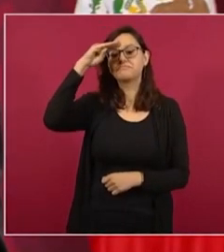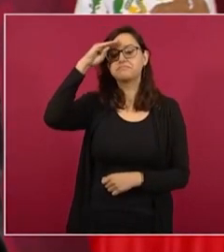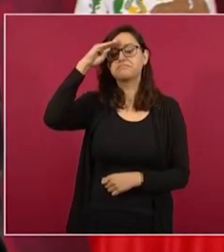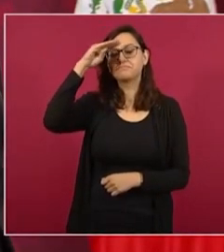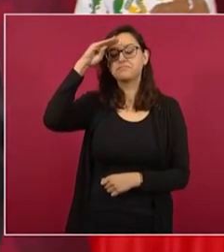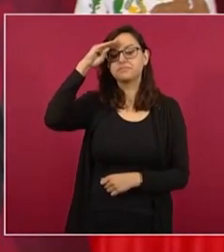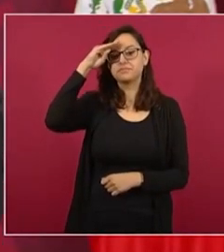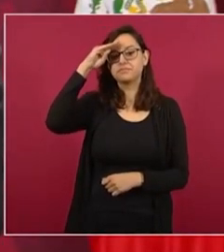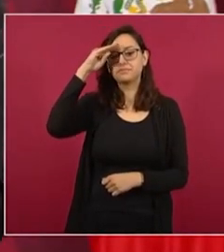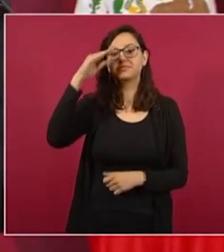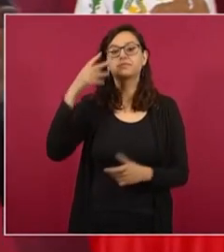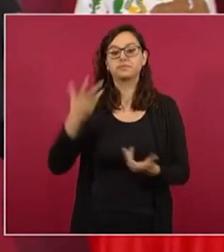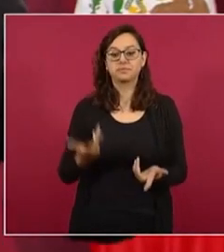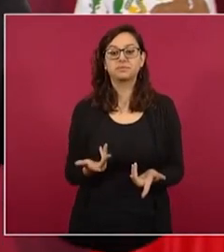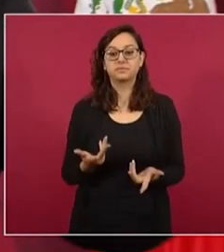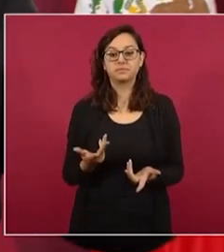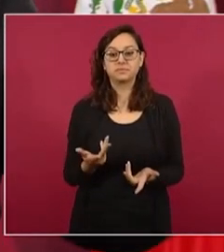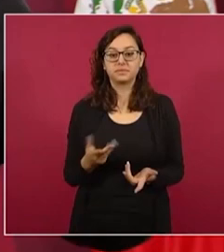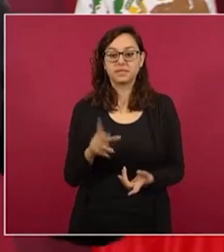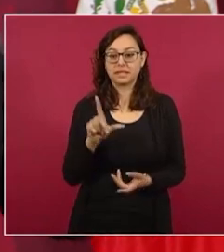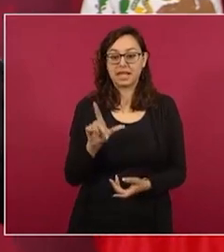el litio va a seguir